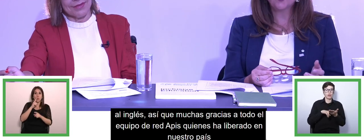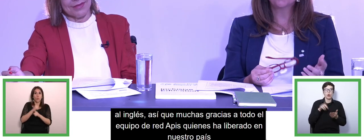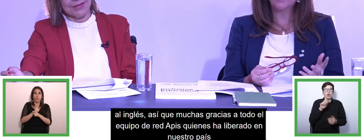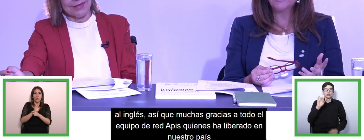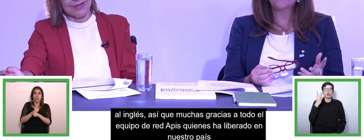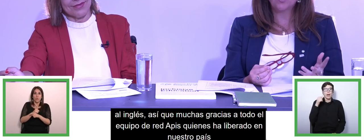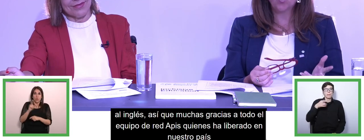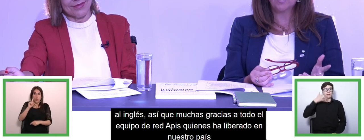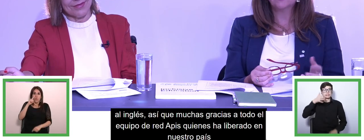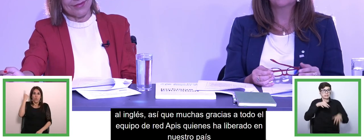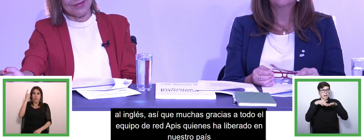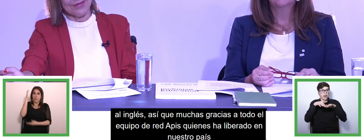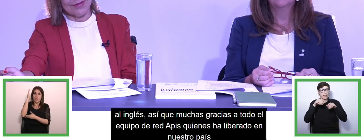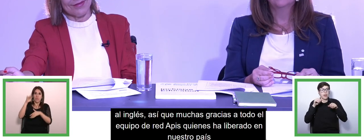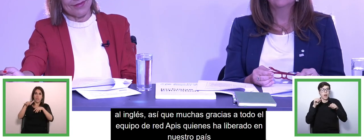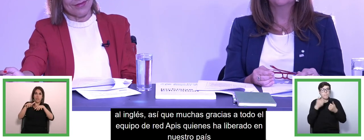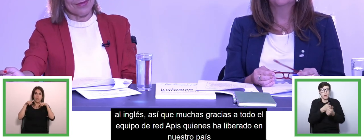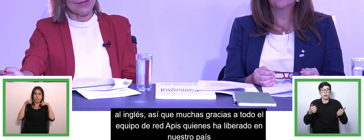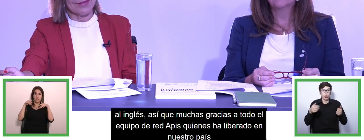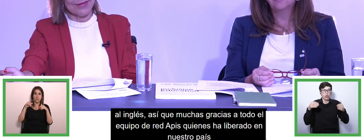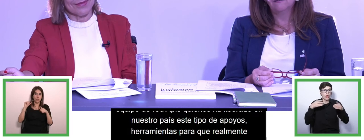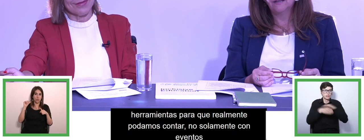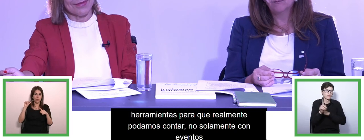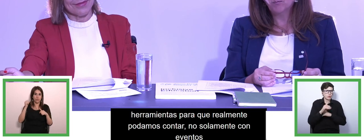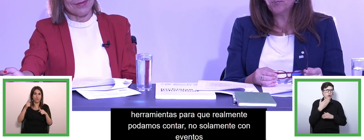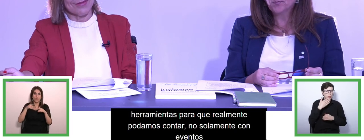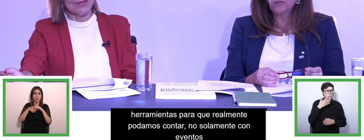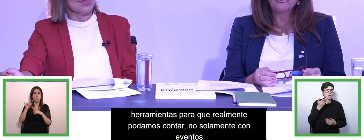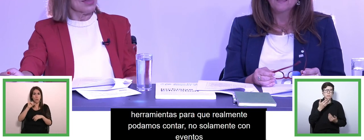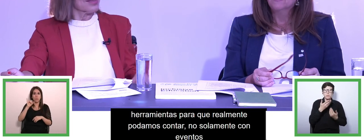hoy día con conferencias virtuales de manera accesible